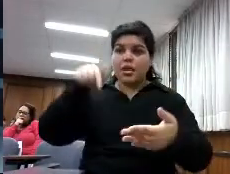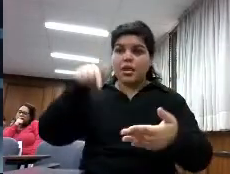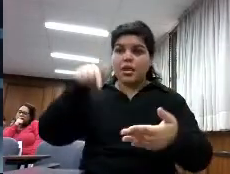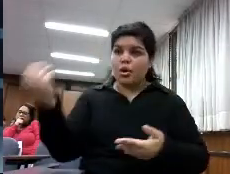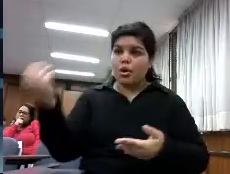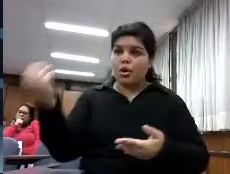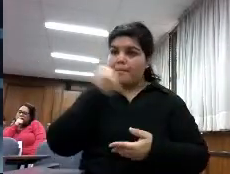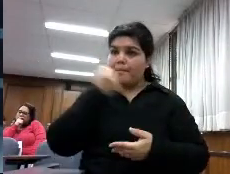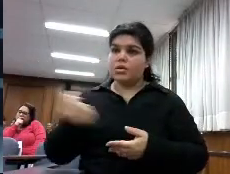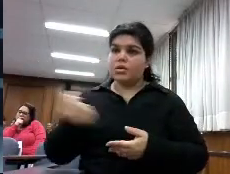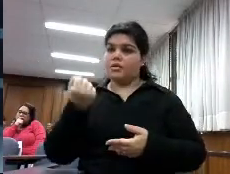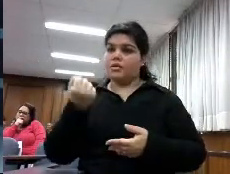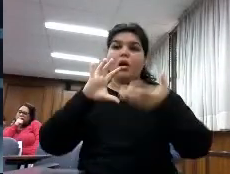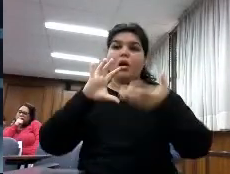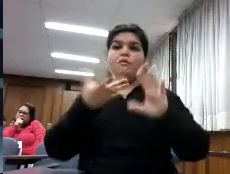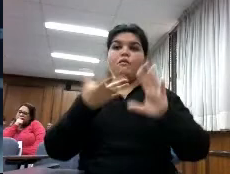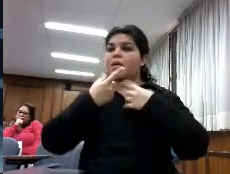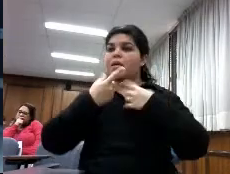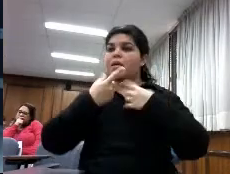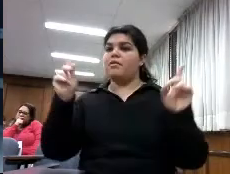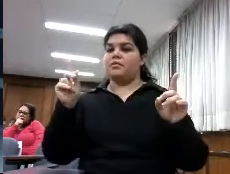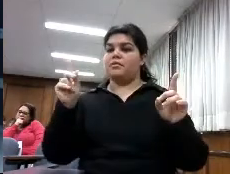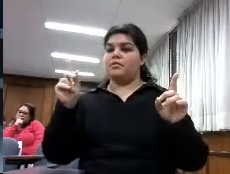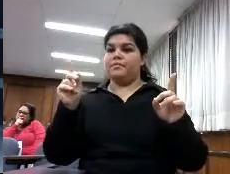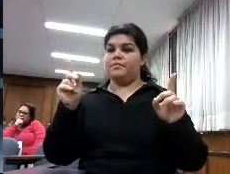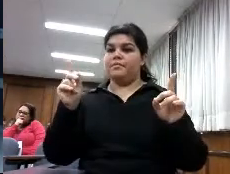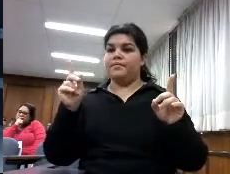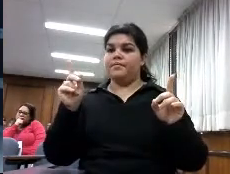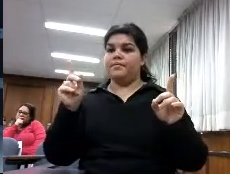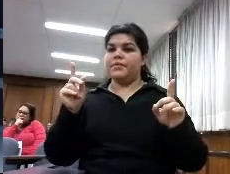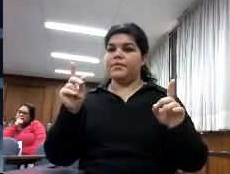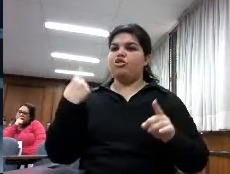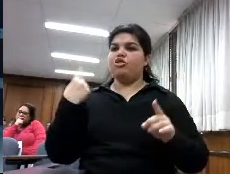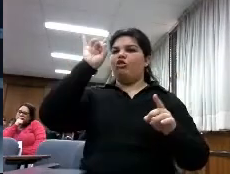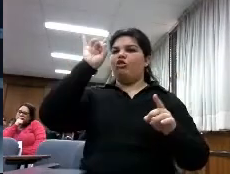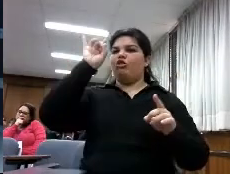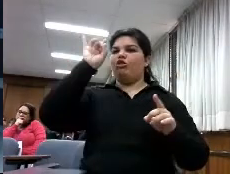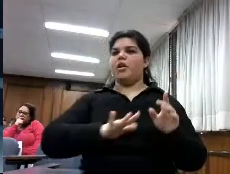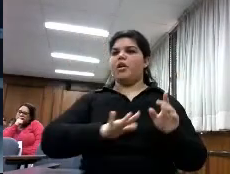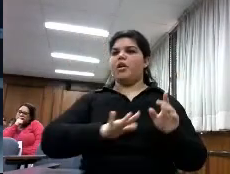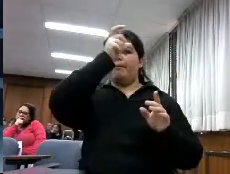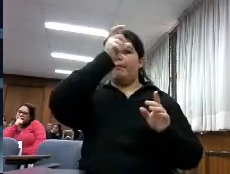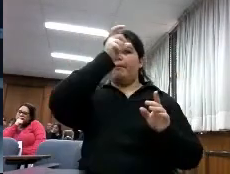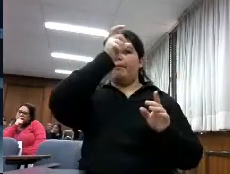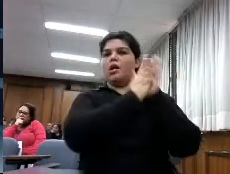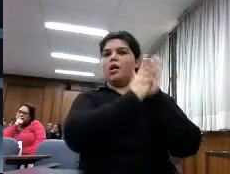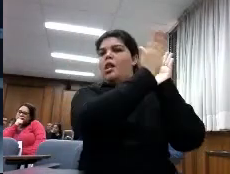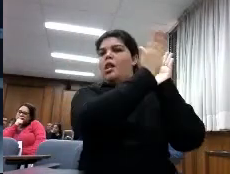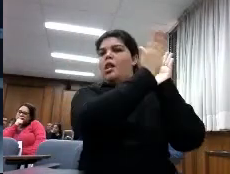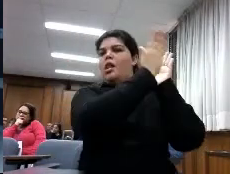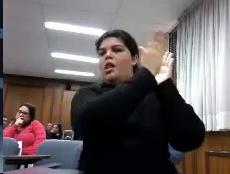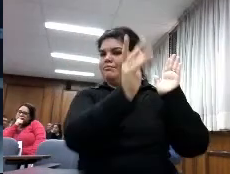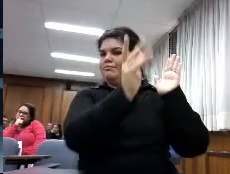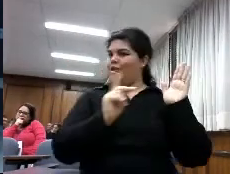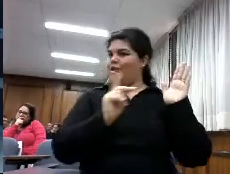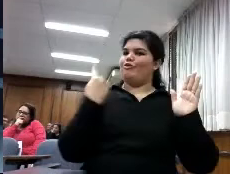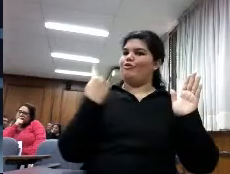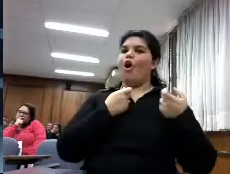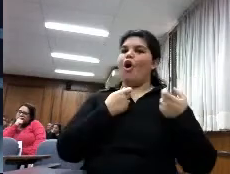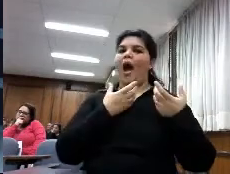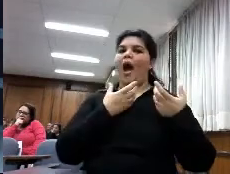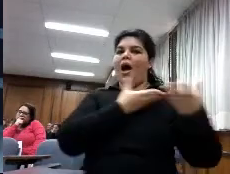empiezan a ver de otra manera no nos empiezan a ver como el que coloca los libros nos empiezan a ver ya como su socio cuando